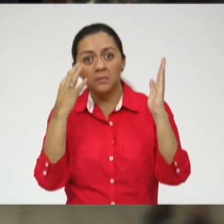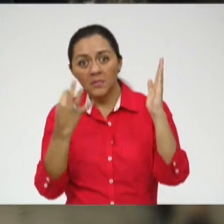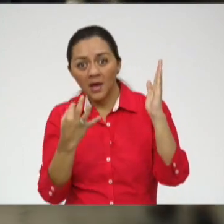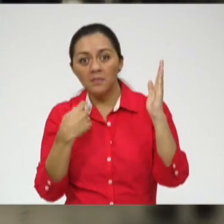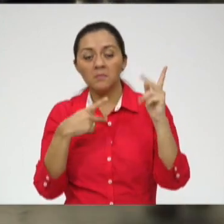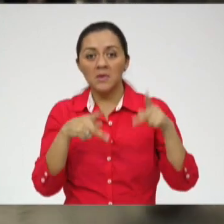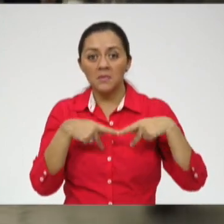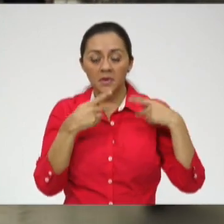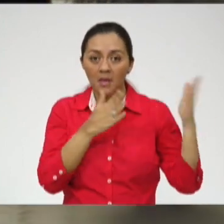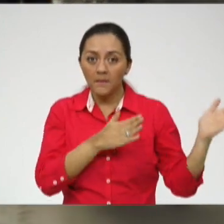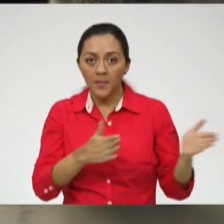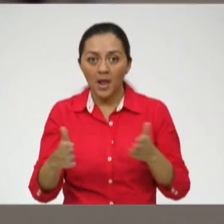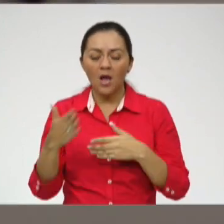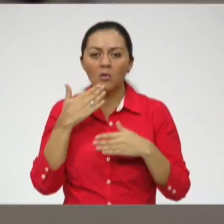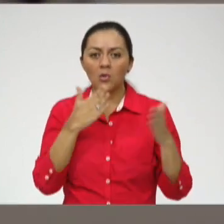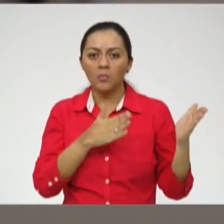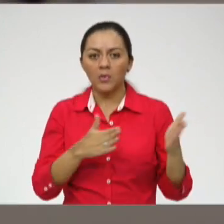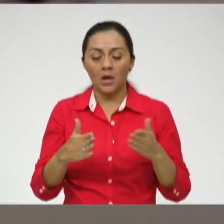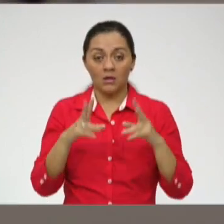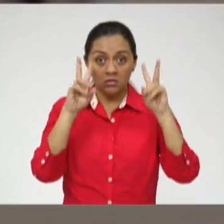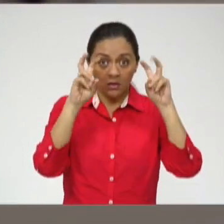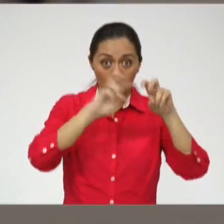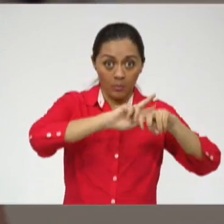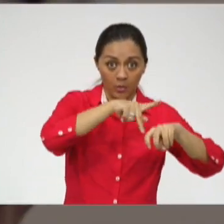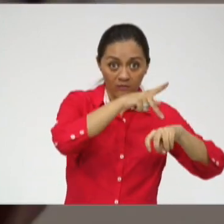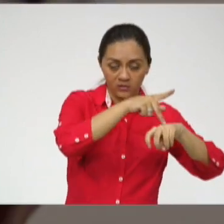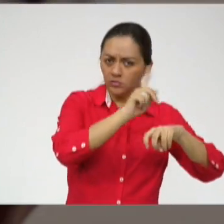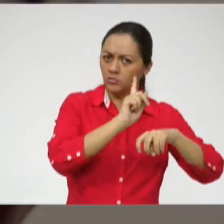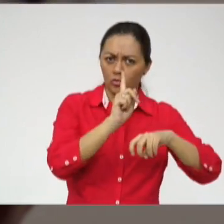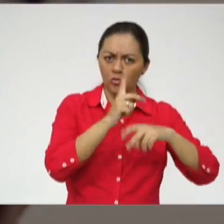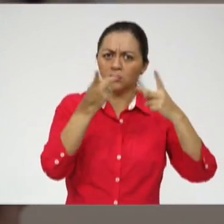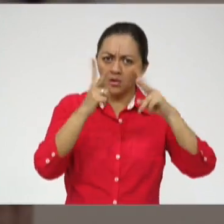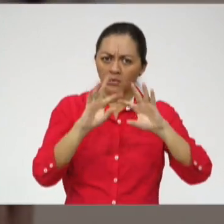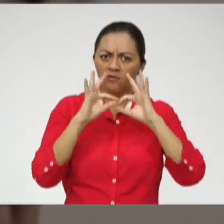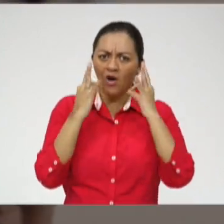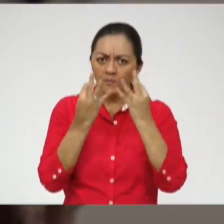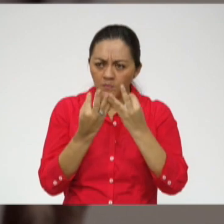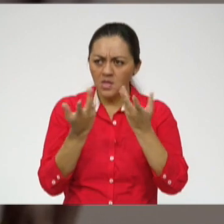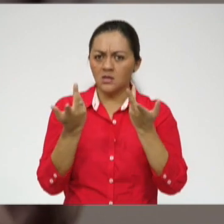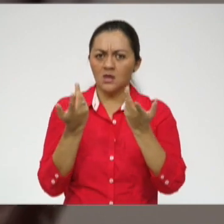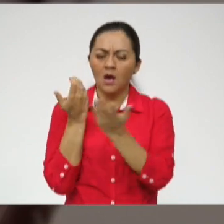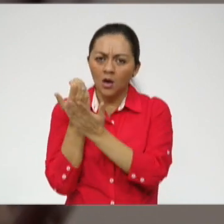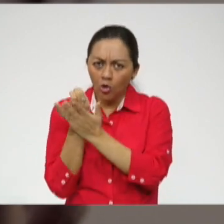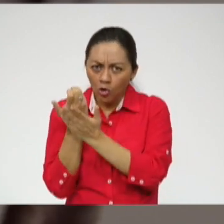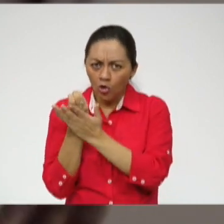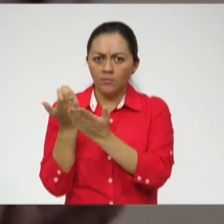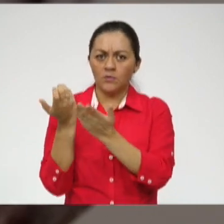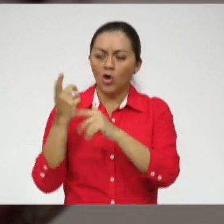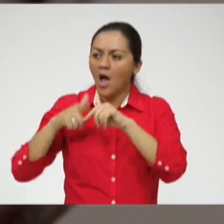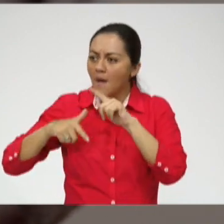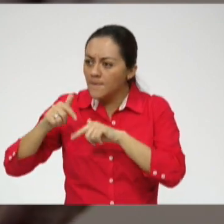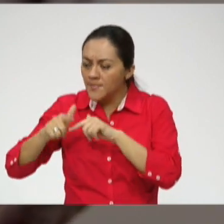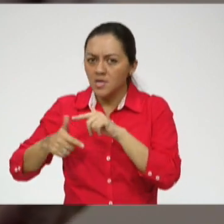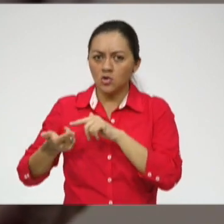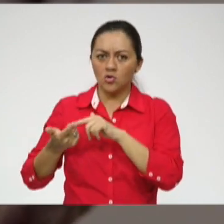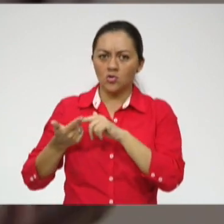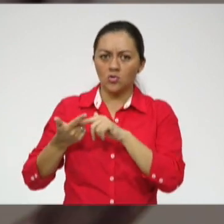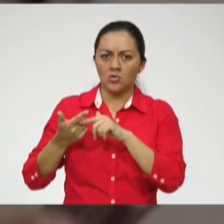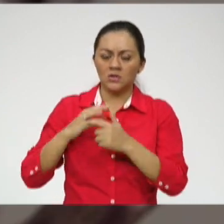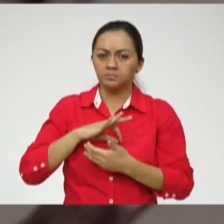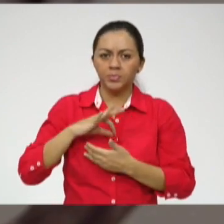construir un plan de vida. Y no solo en el tema profesional, en el tema familiar, en el tema económico, en el tema de amistades, en el tema espiritual,